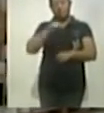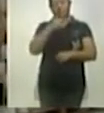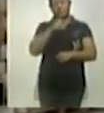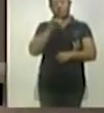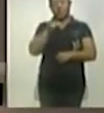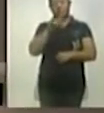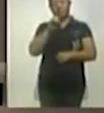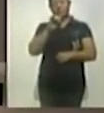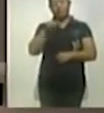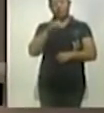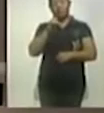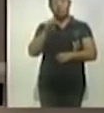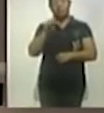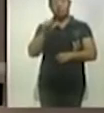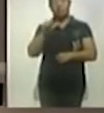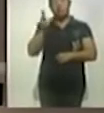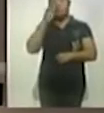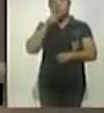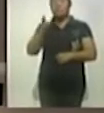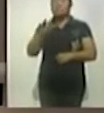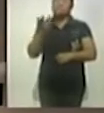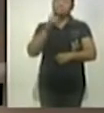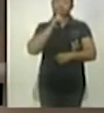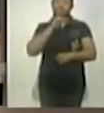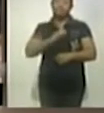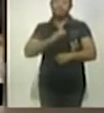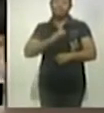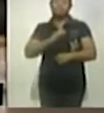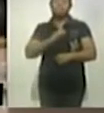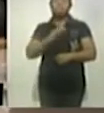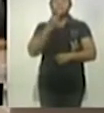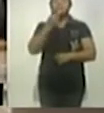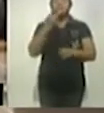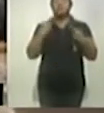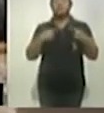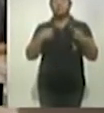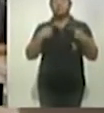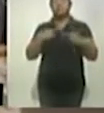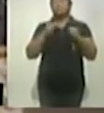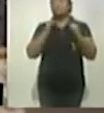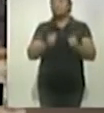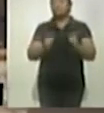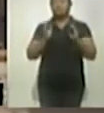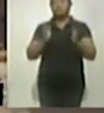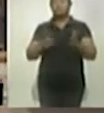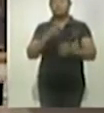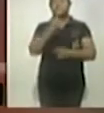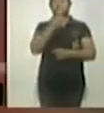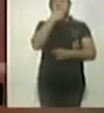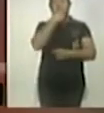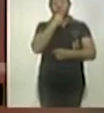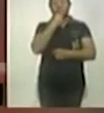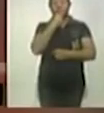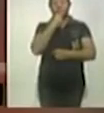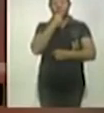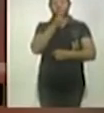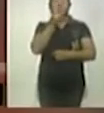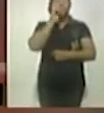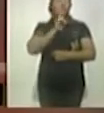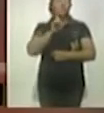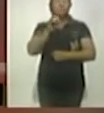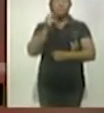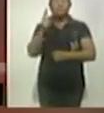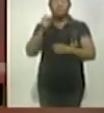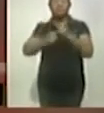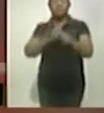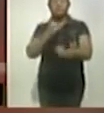reportan el deceso, desafortunadamente, de dos personas, que ya han sido confirmadas, una del sexo femenino de veintidós años, habitante de la